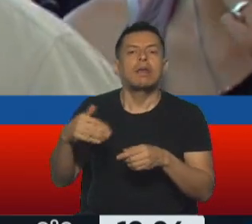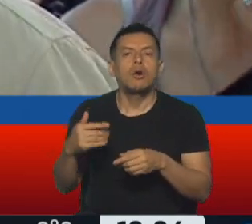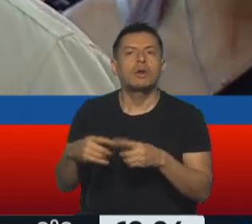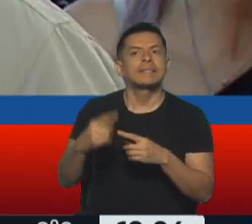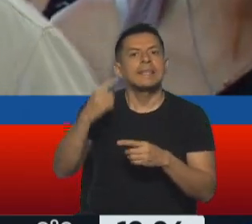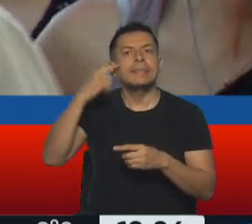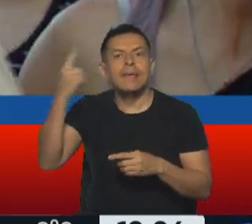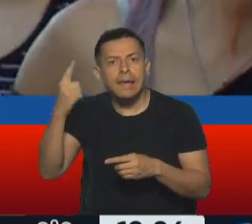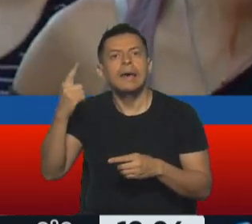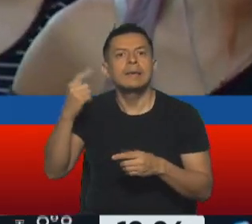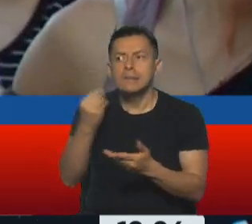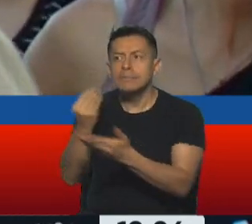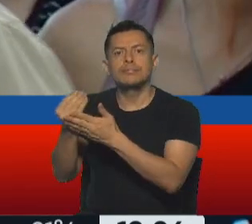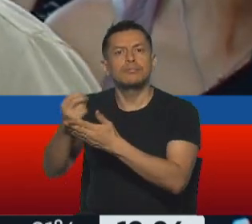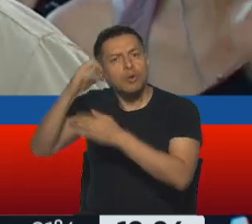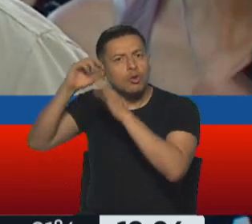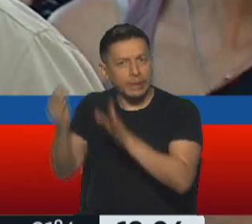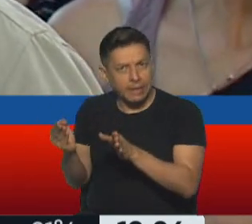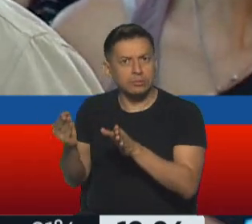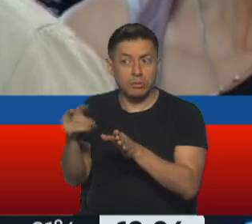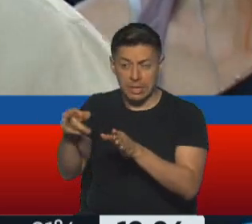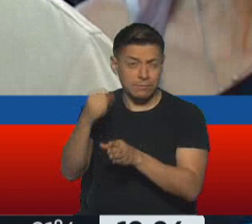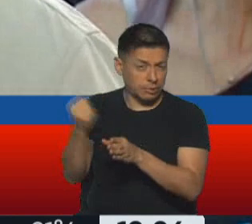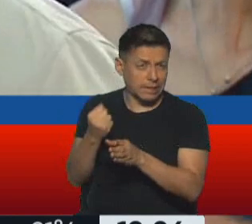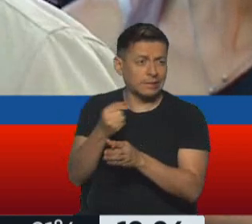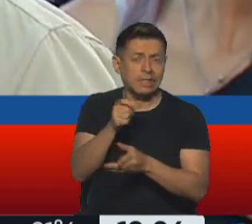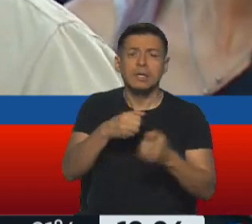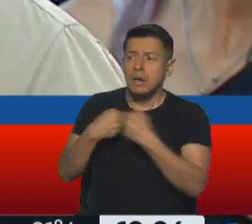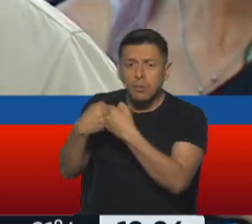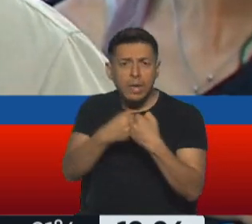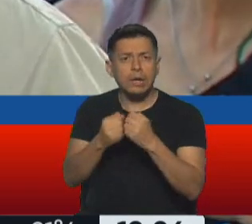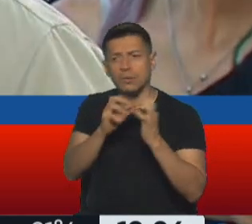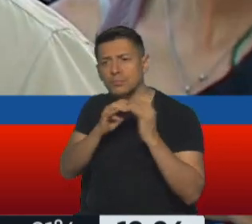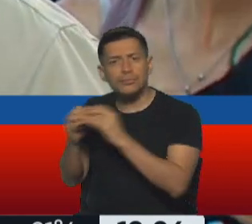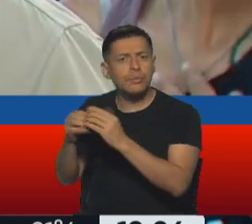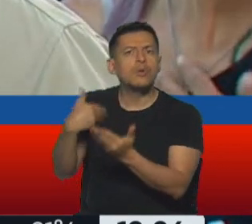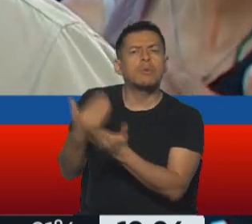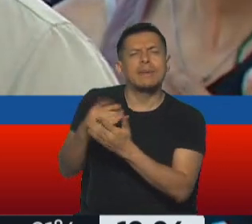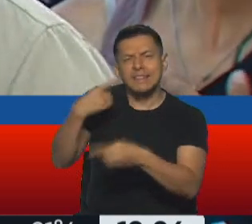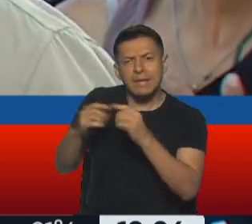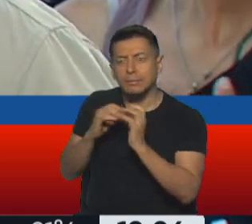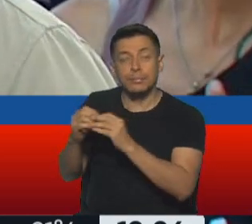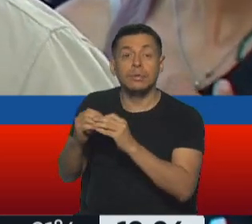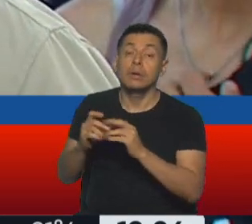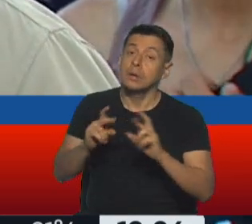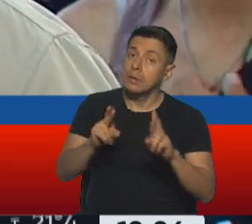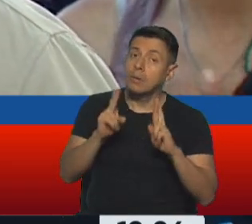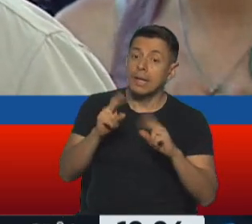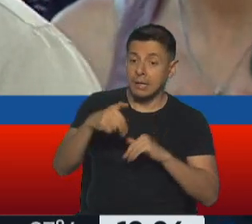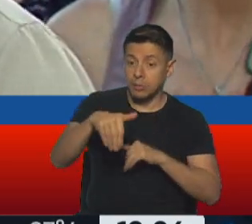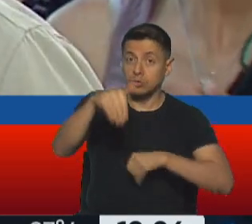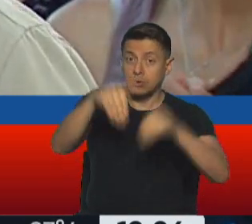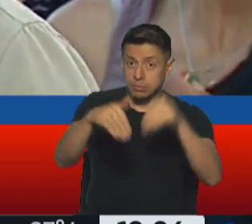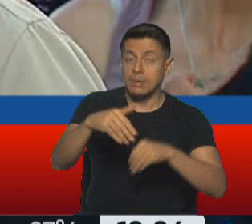Parlamento. El Parlamento argentino es la casa de la política, donde se construyen consensos, se debaten propuestas. Así que ojalá que la elección del